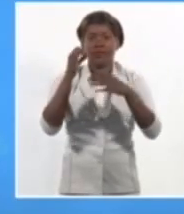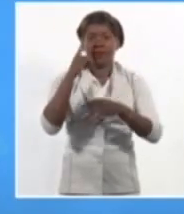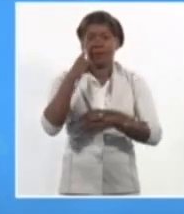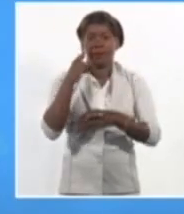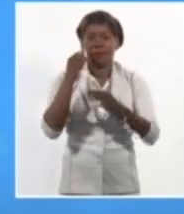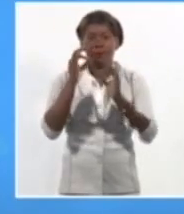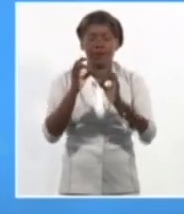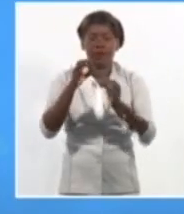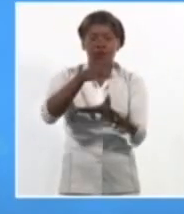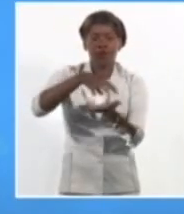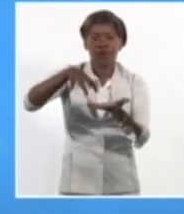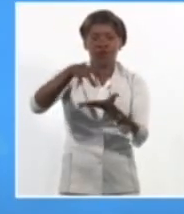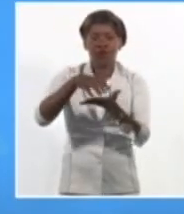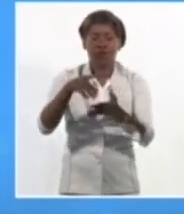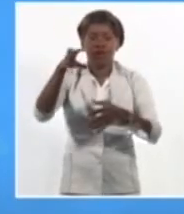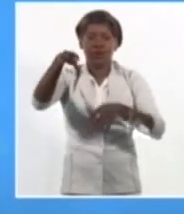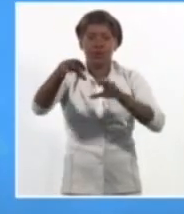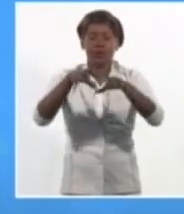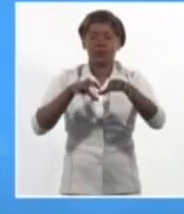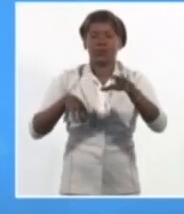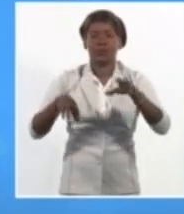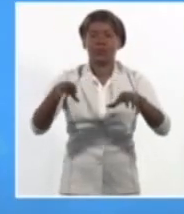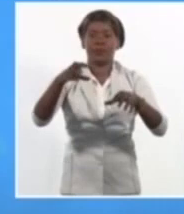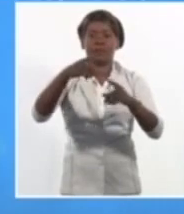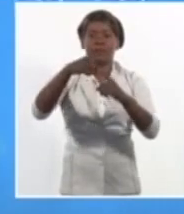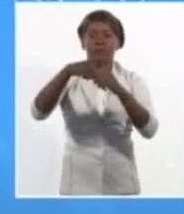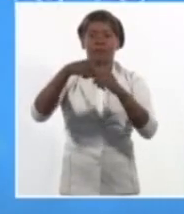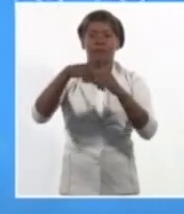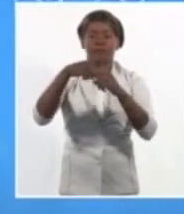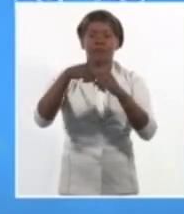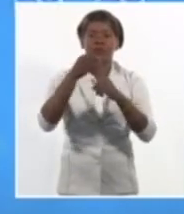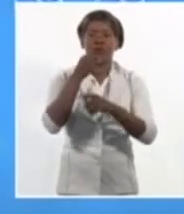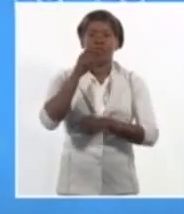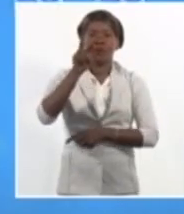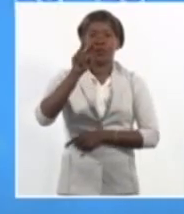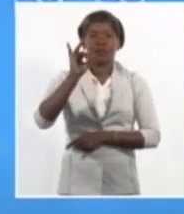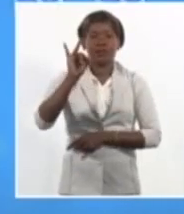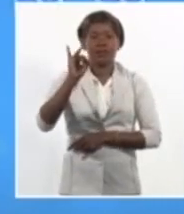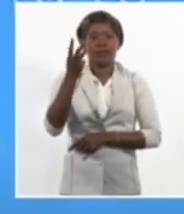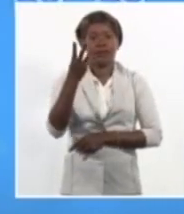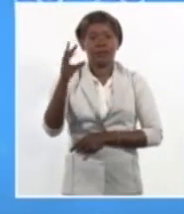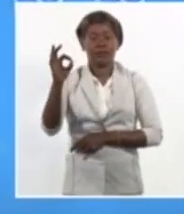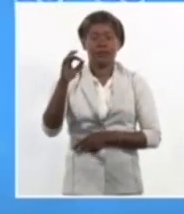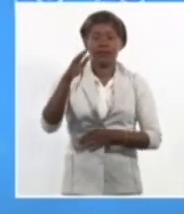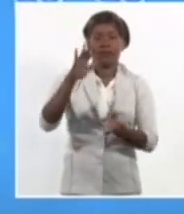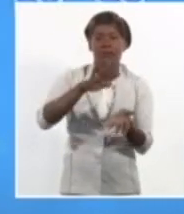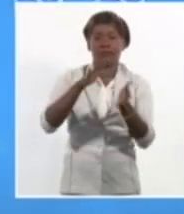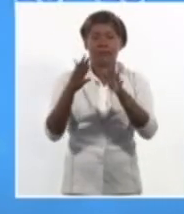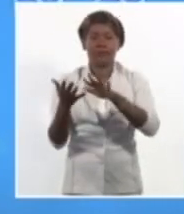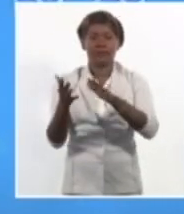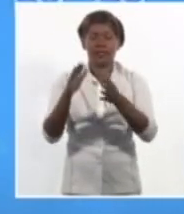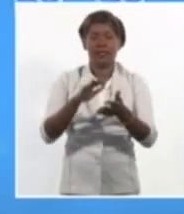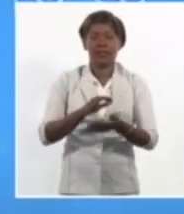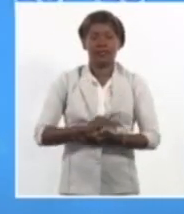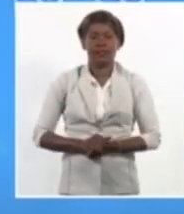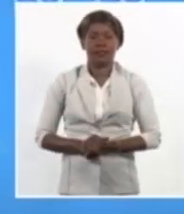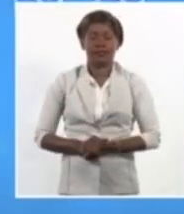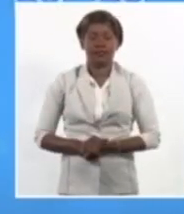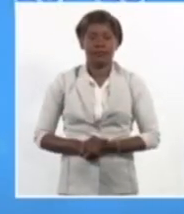de algunos chubascos. Las temperaturas durante esta jornada 27, 30 grados Celsius en la región occidental